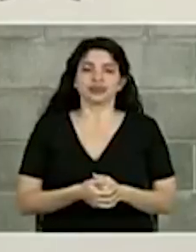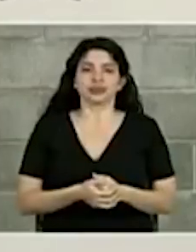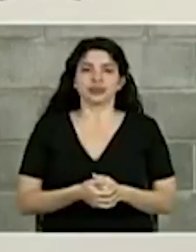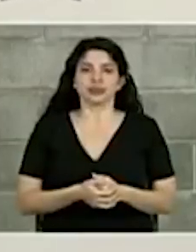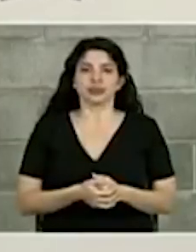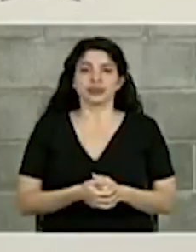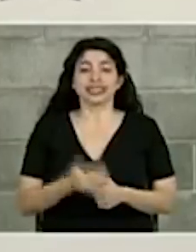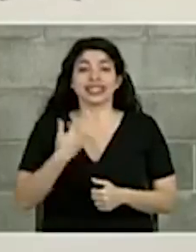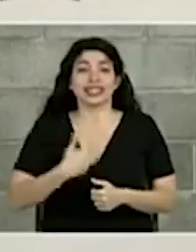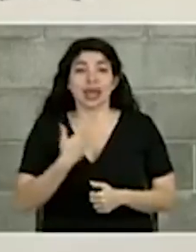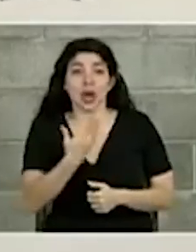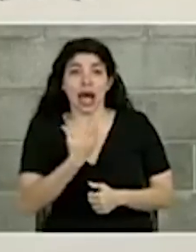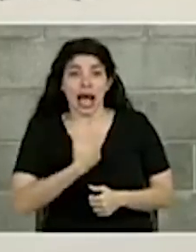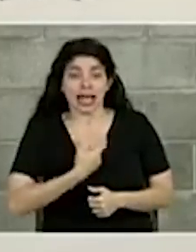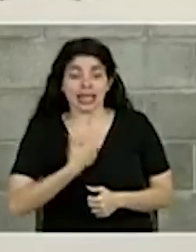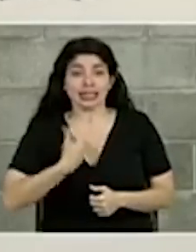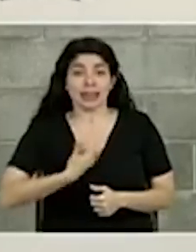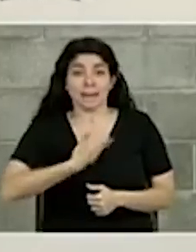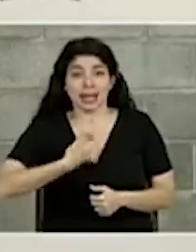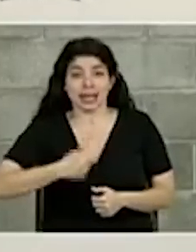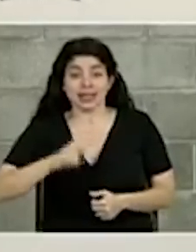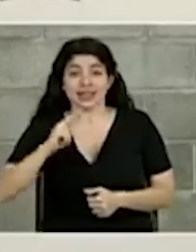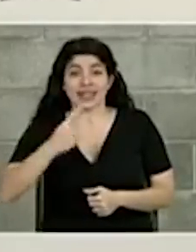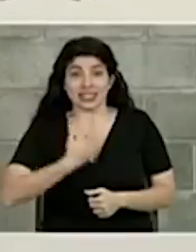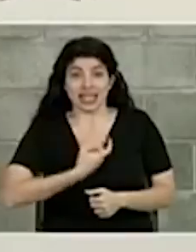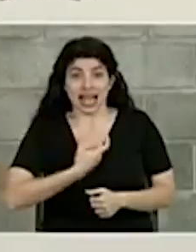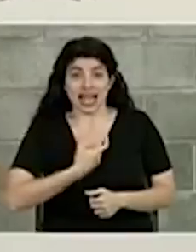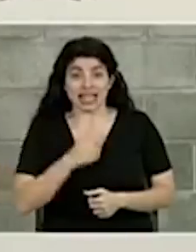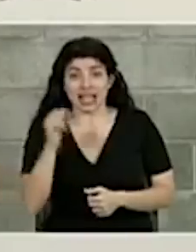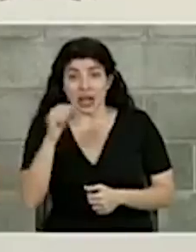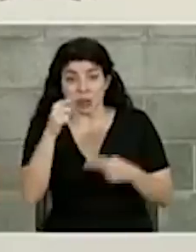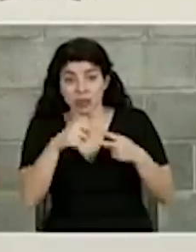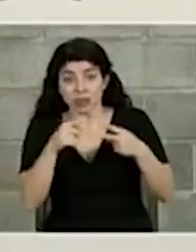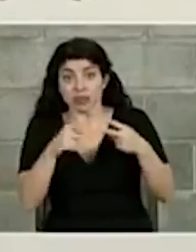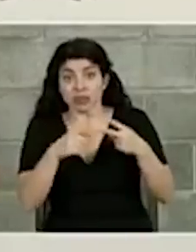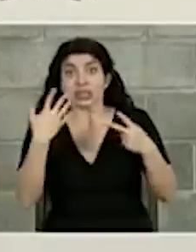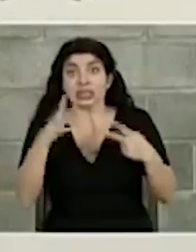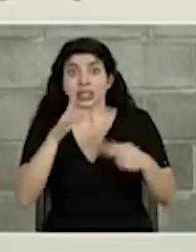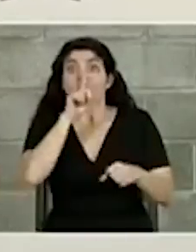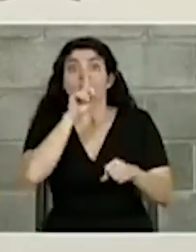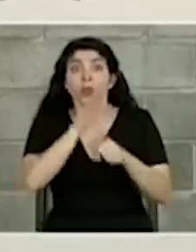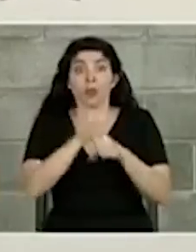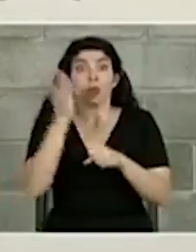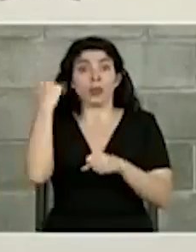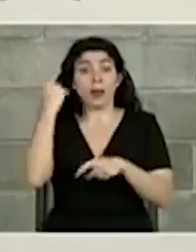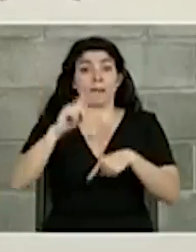Y señor Alcalde, señor Presidente, señoras vicealcaldesas, así como en eso nos comprometimos a hacerlo,